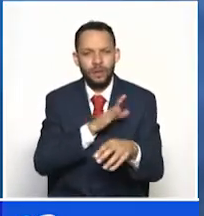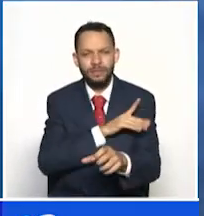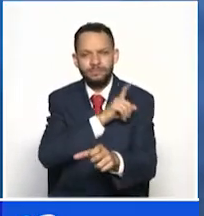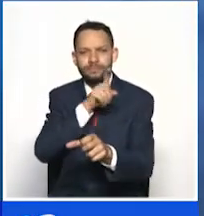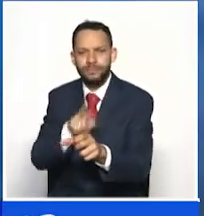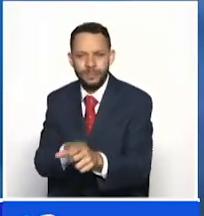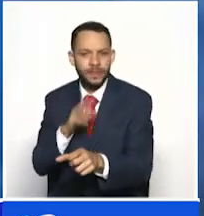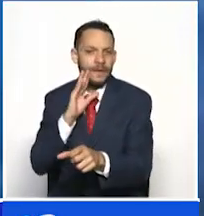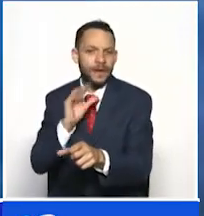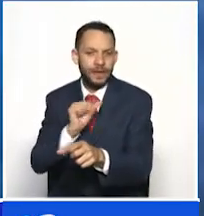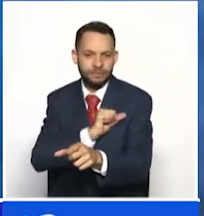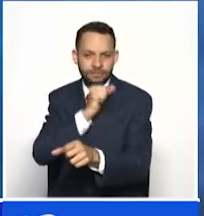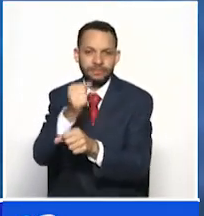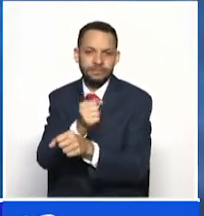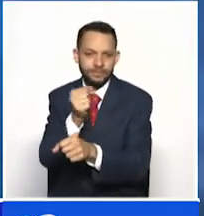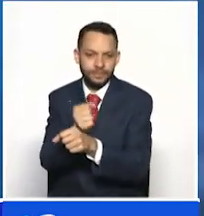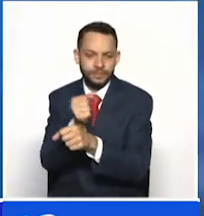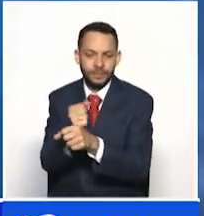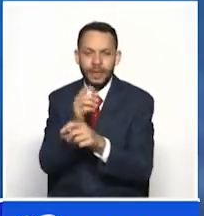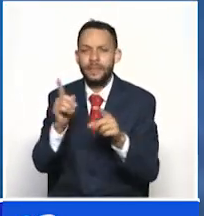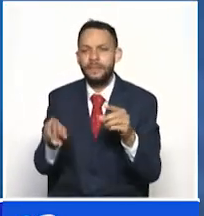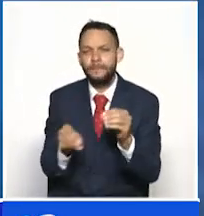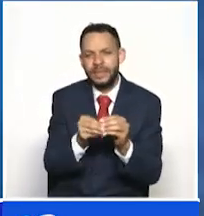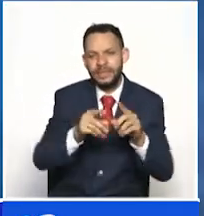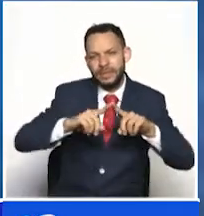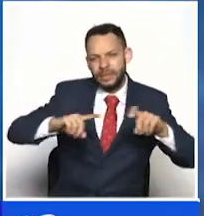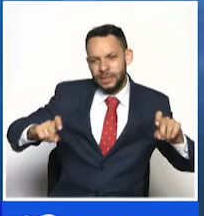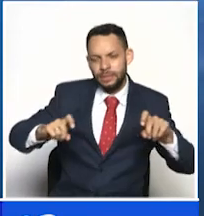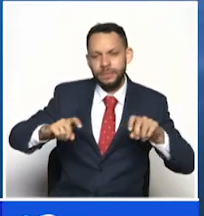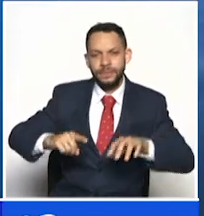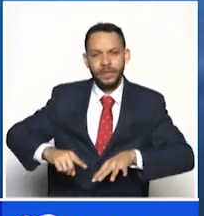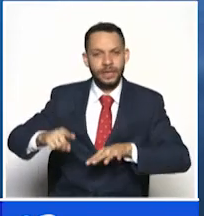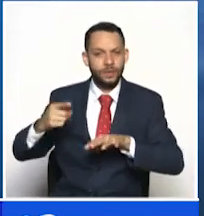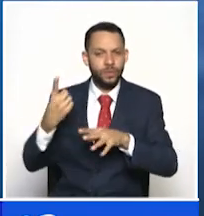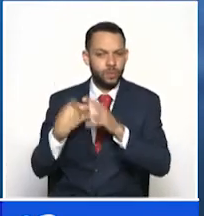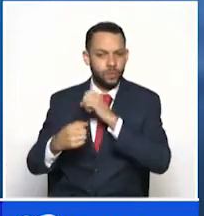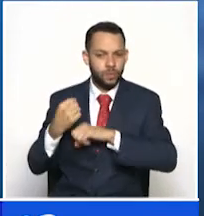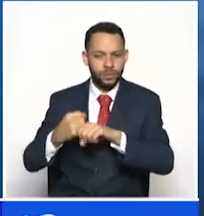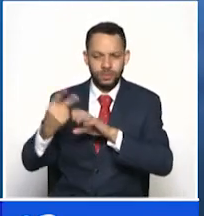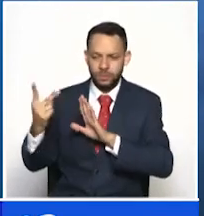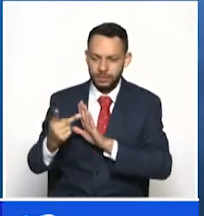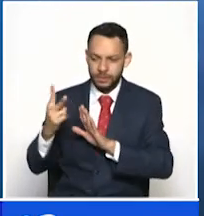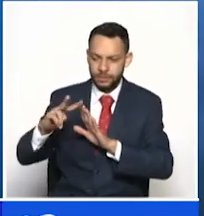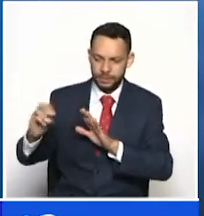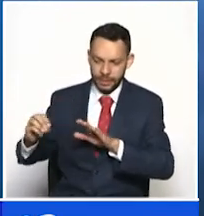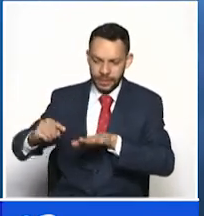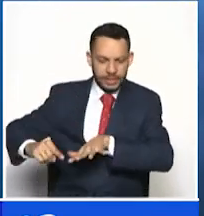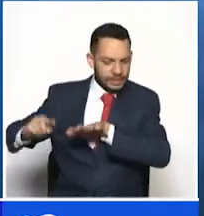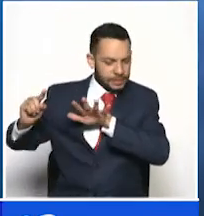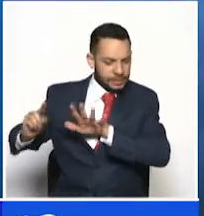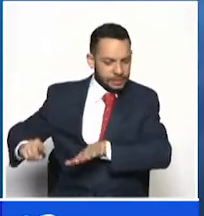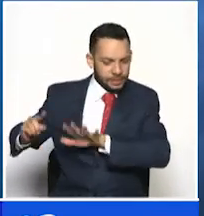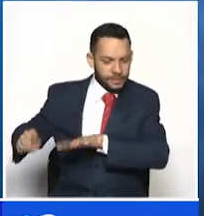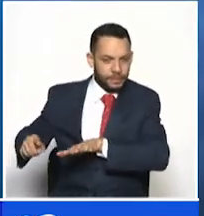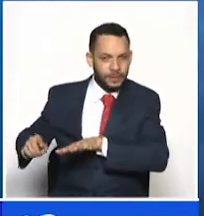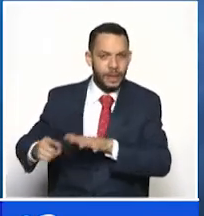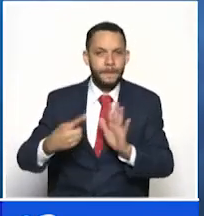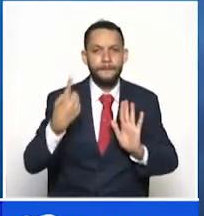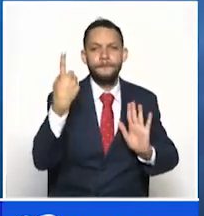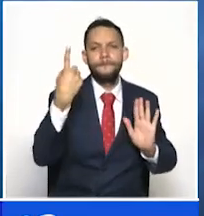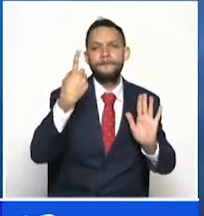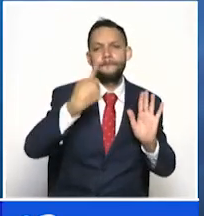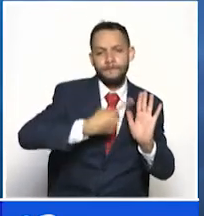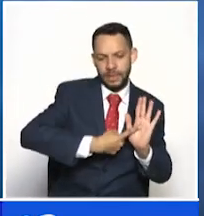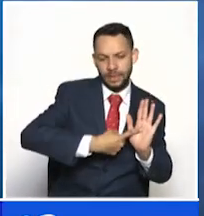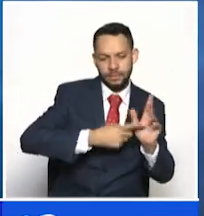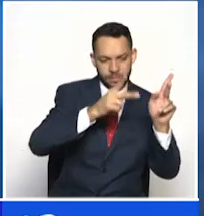la atención en el caso de Pereira y es que comparando el trimestre pasado con este trimestre hubo mil personas que